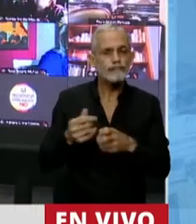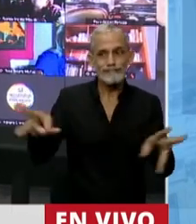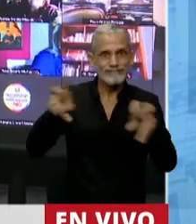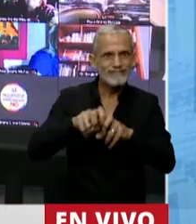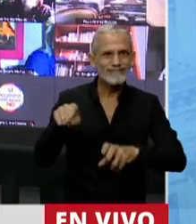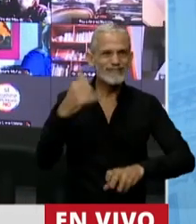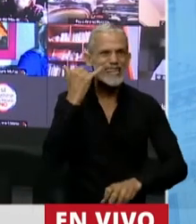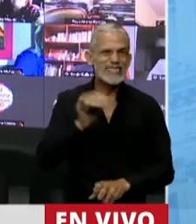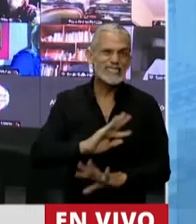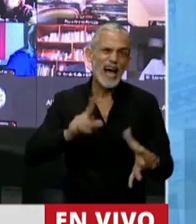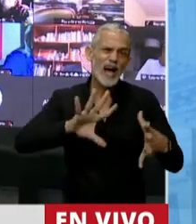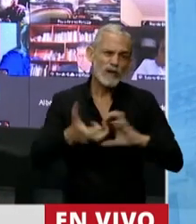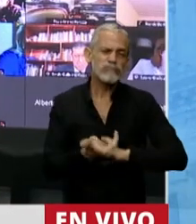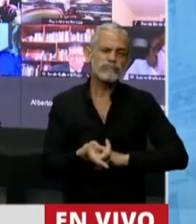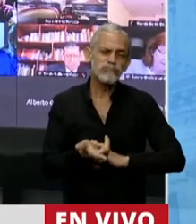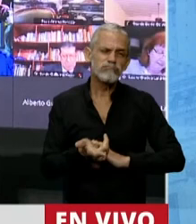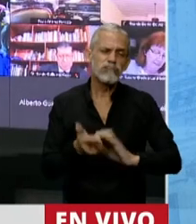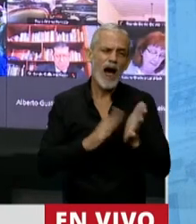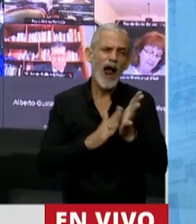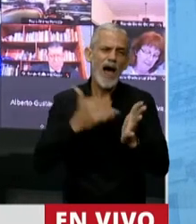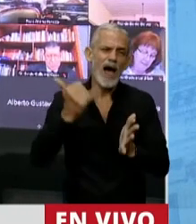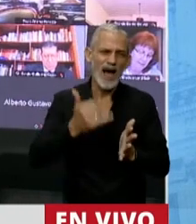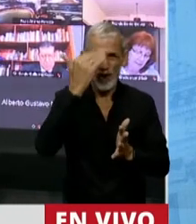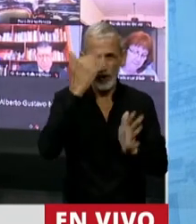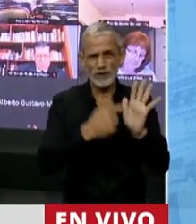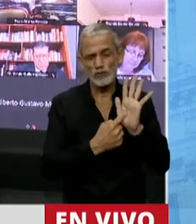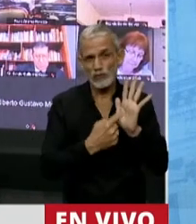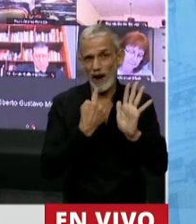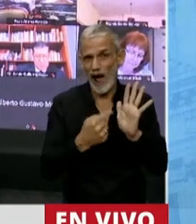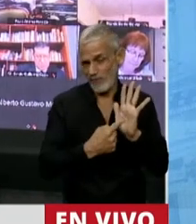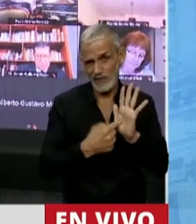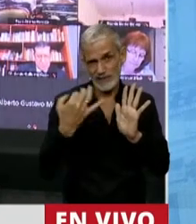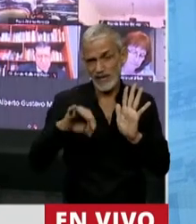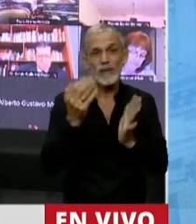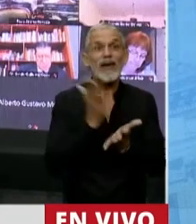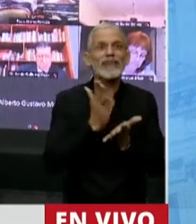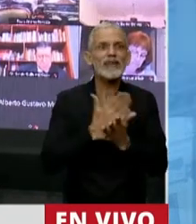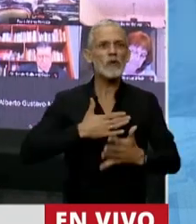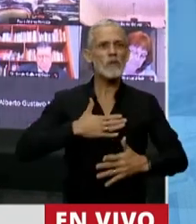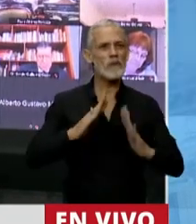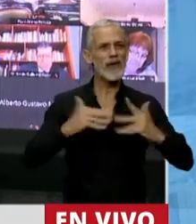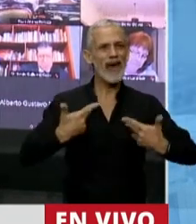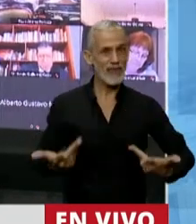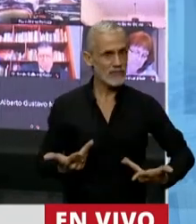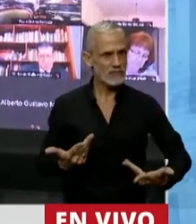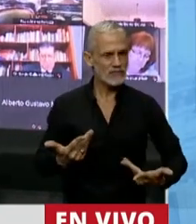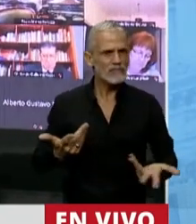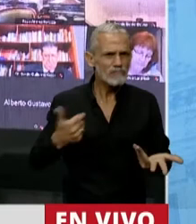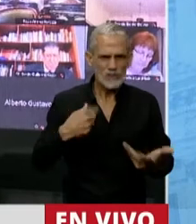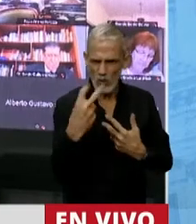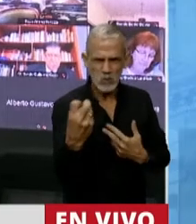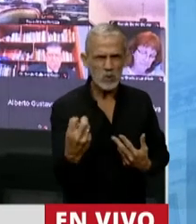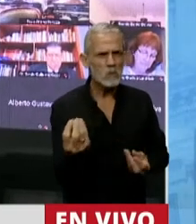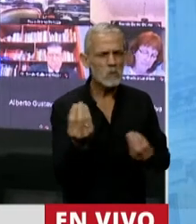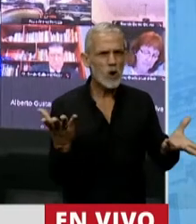renta, ya está afectando una garantía constitucional que es el derecho a la propiedad. Y en un caso